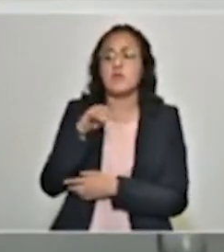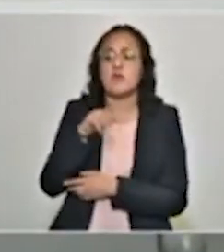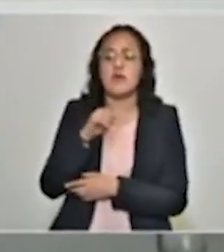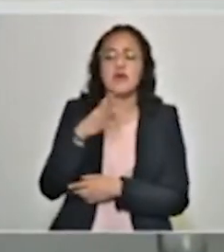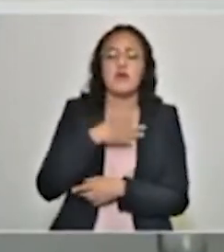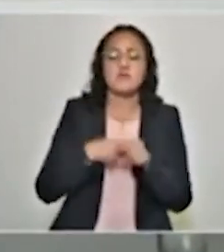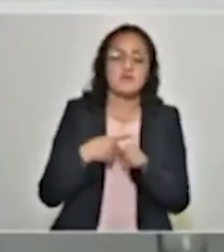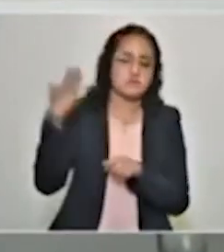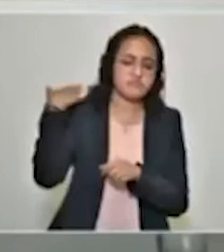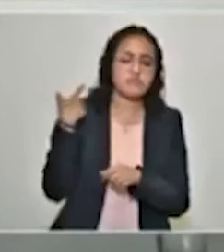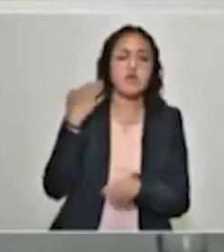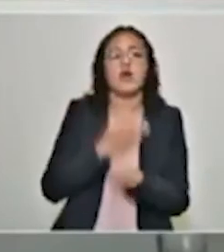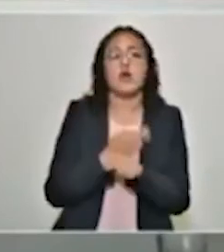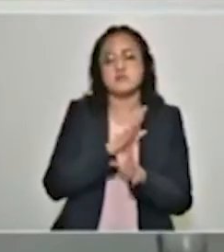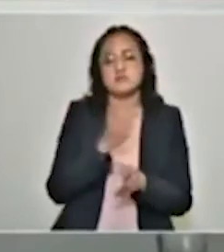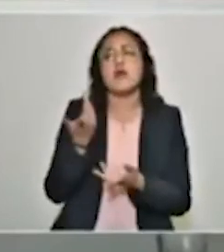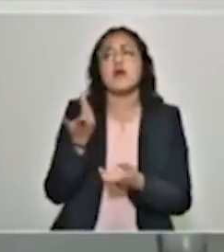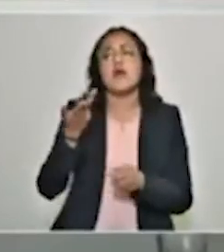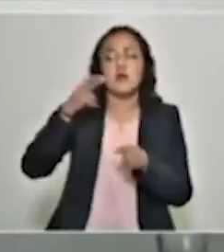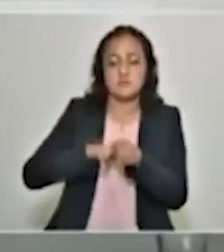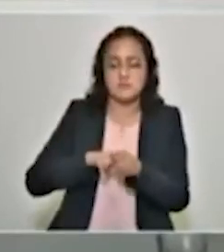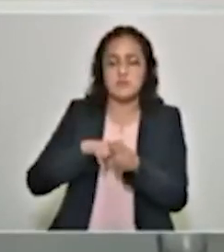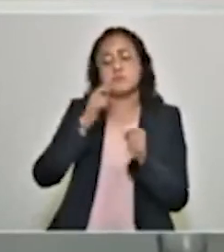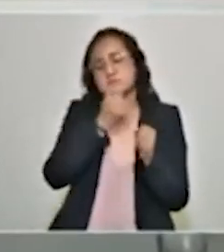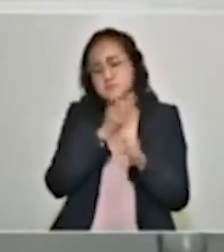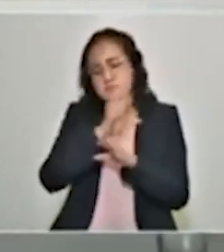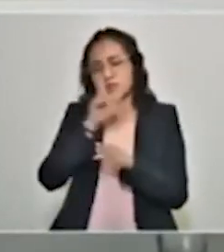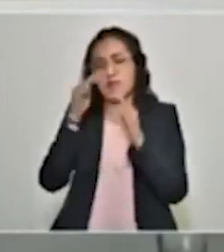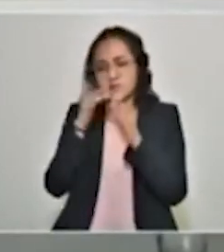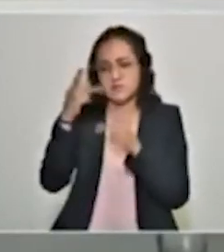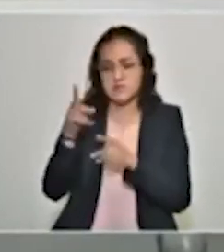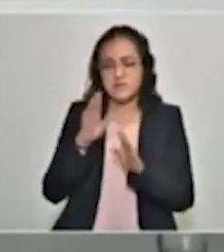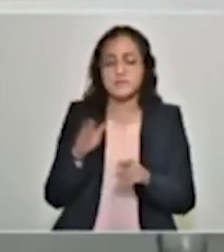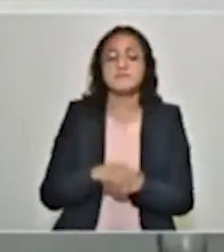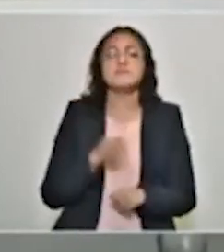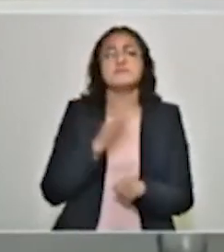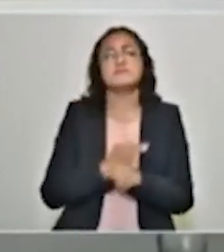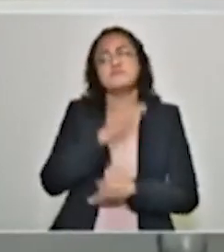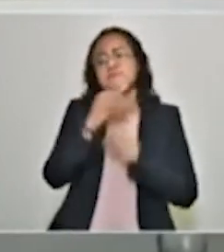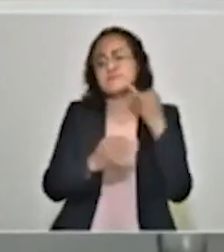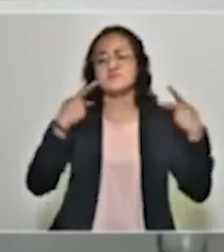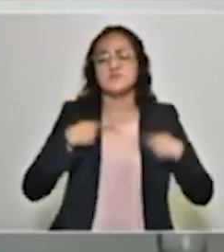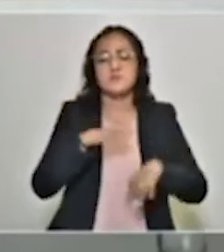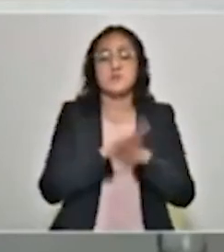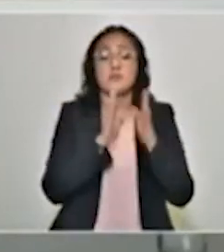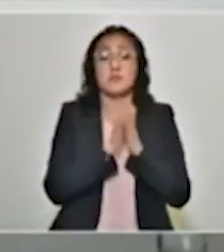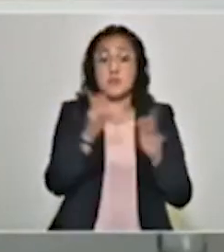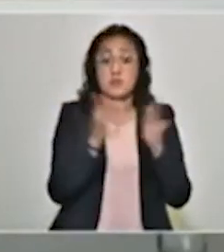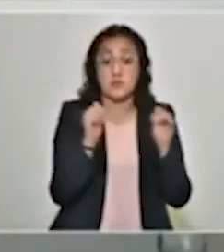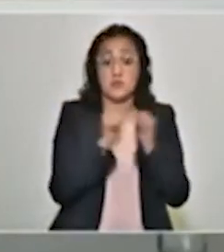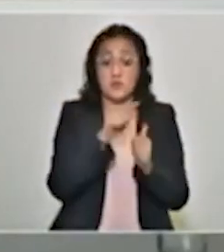de alta en el hospital y está con manejo domiciliario. También, gobernador, exhortamos a toda la población que estuvo en